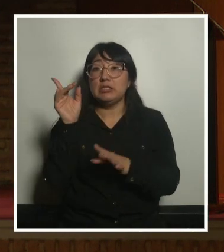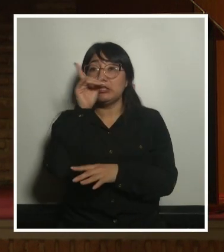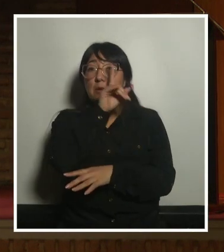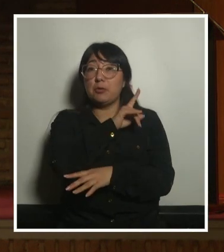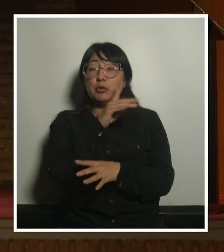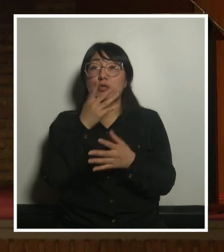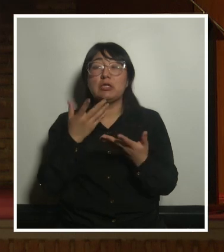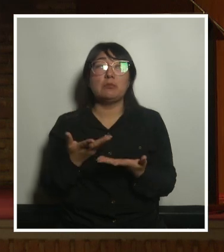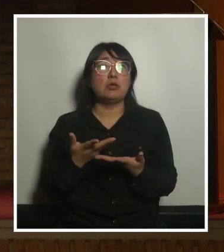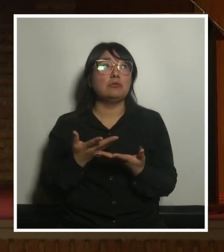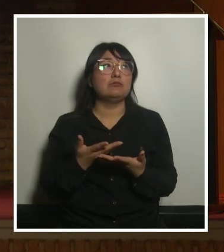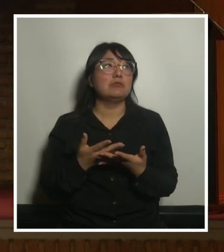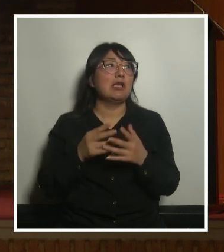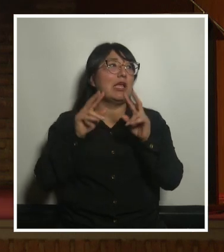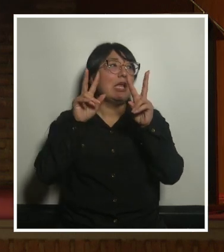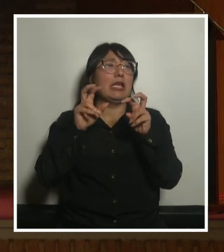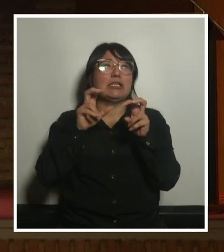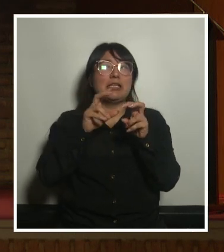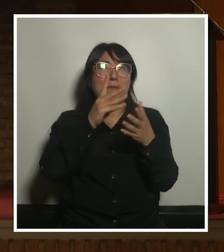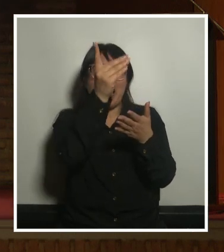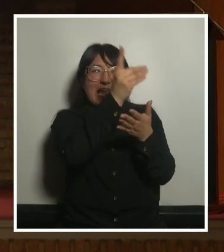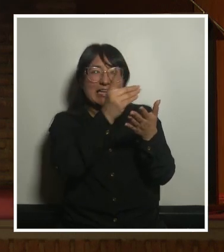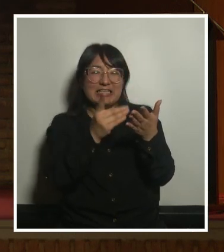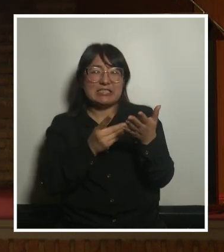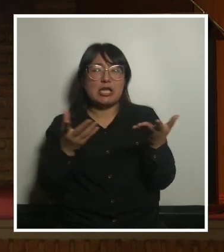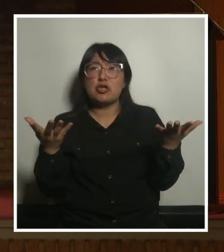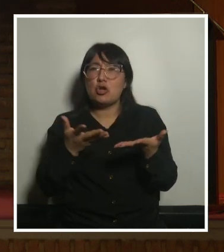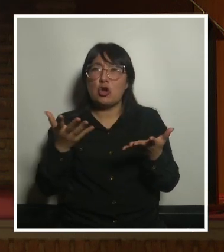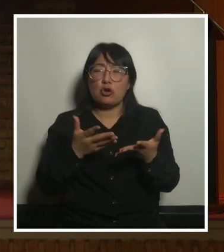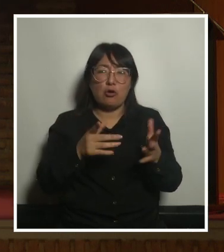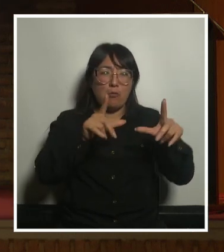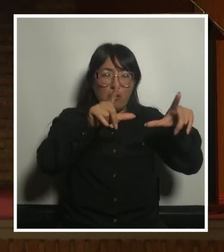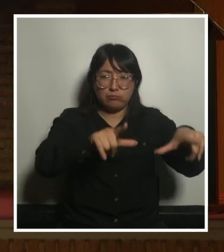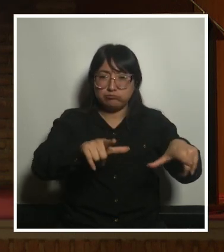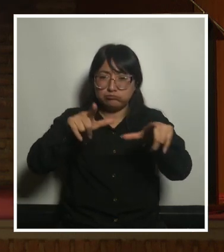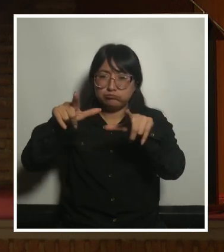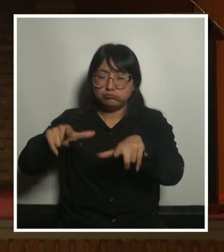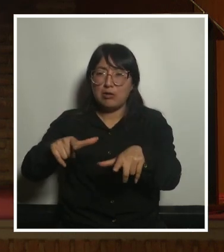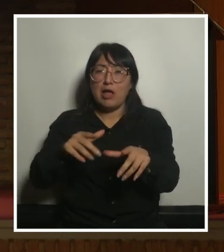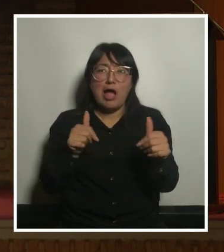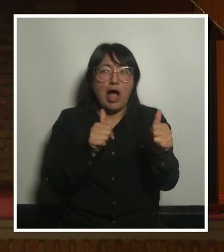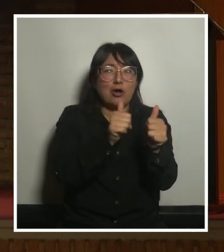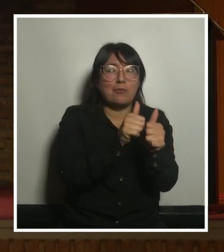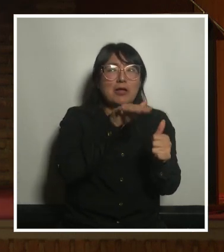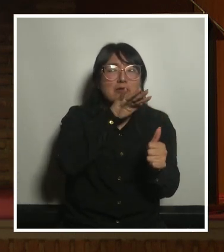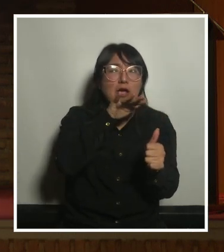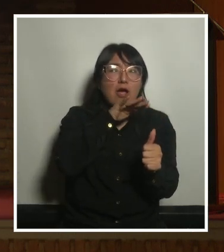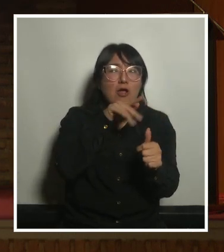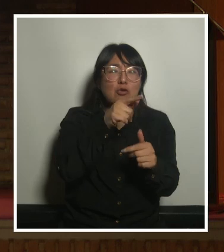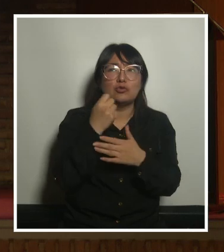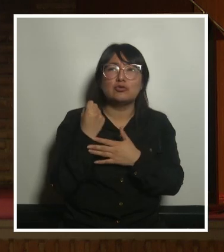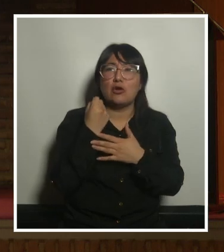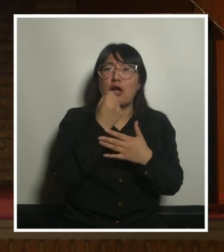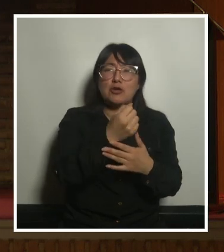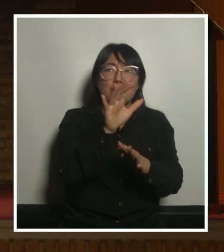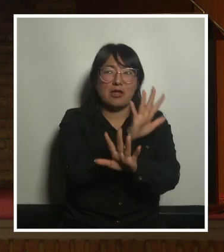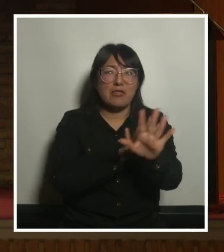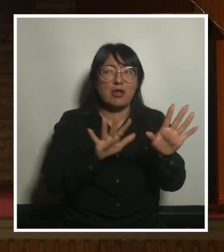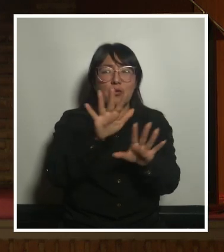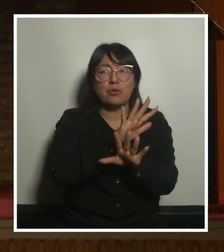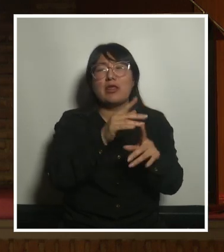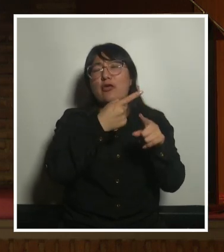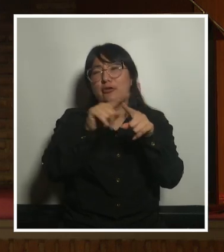conciliación que es el diseño la ubicación de espacios y elementos que acompañan los usos facilitan la simultaneidad del cuidado con otras